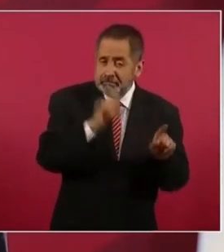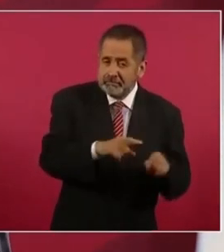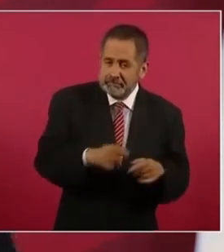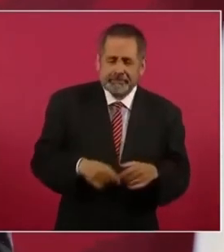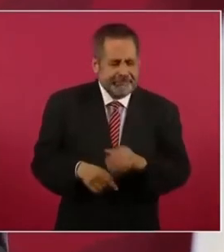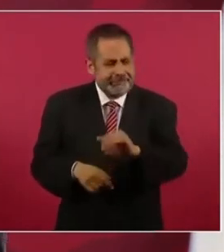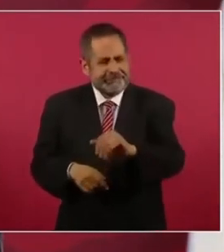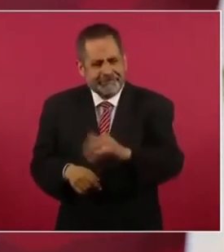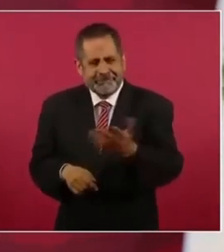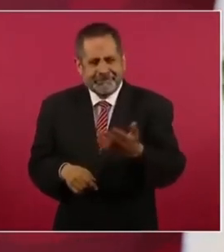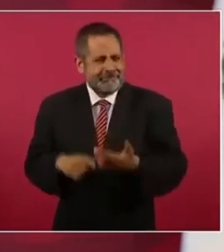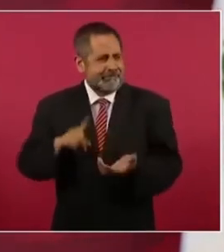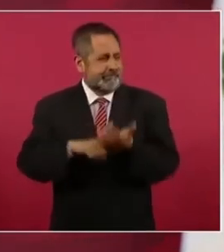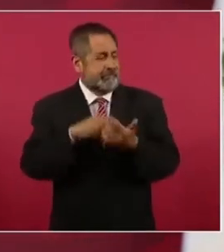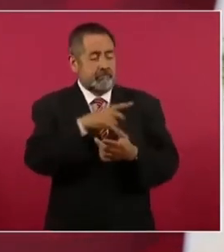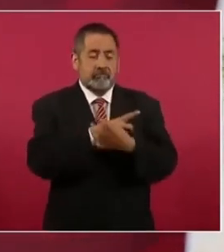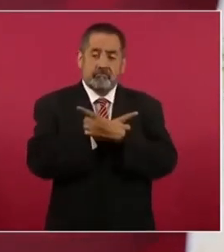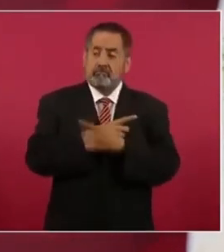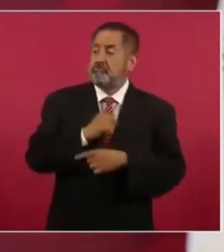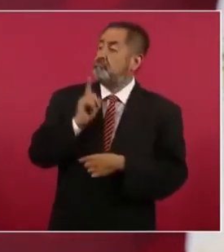Entonces, ¿con qué autoridad?